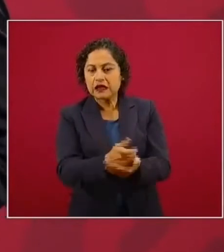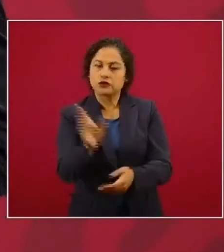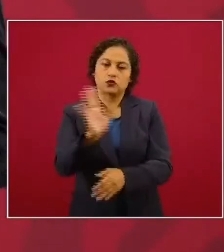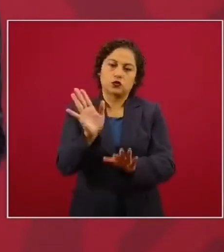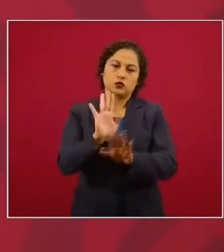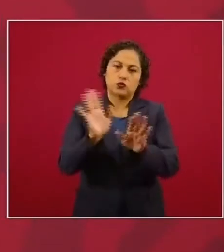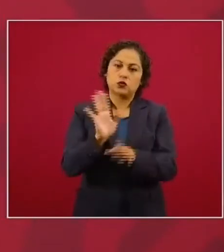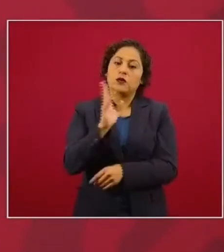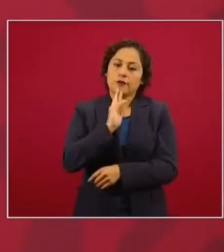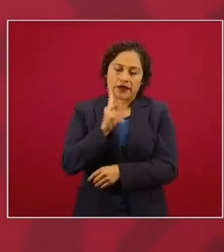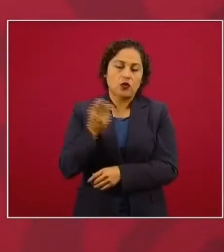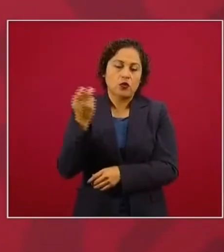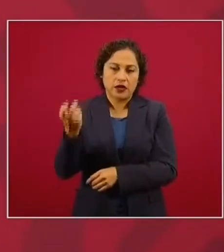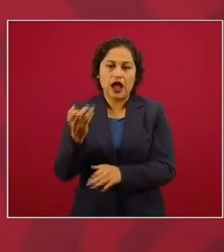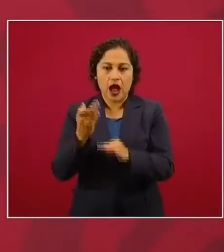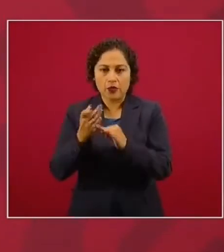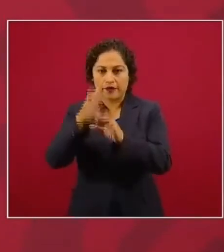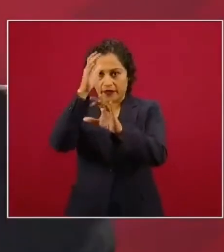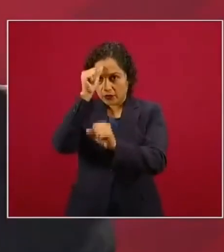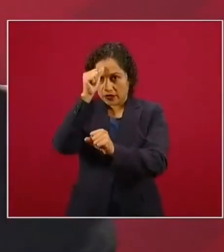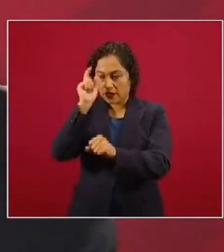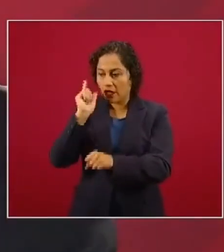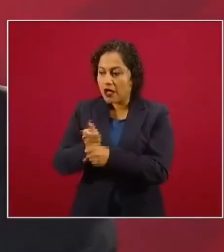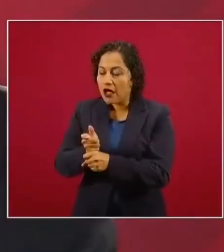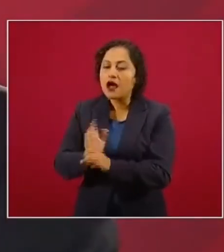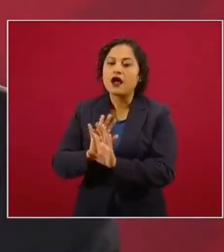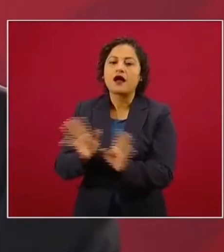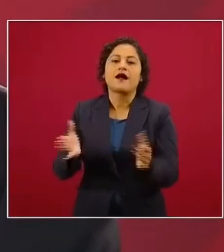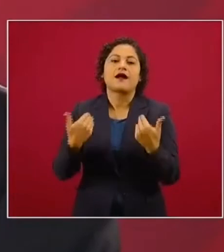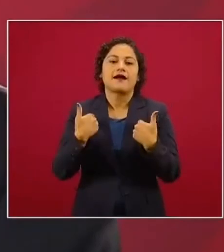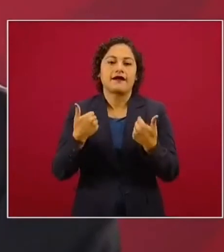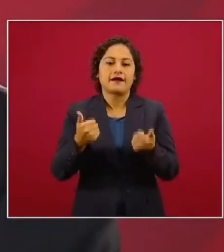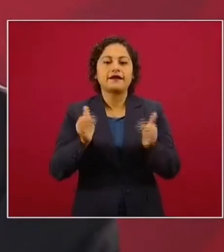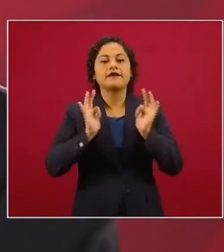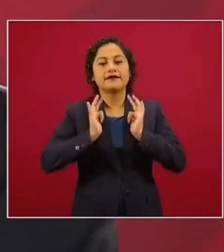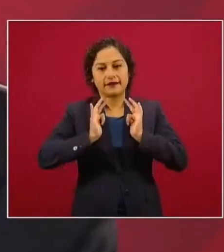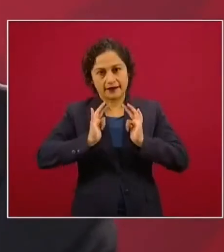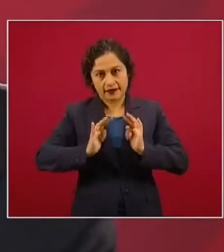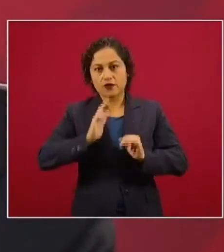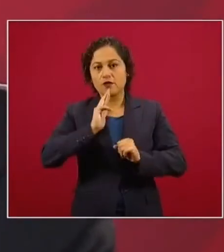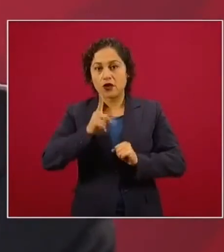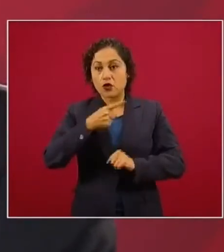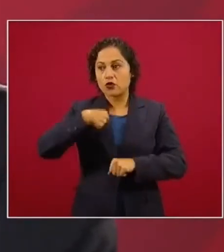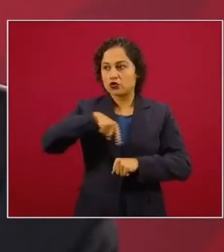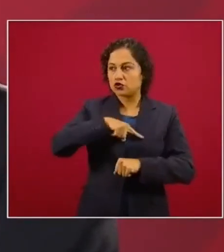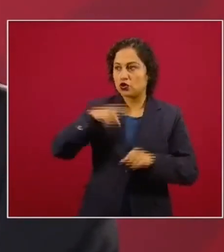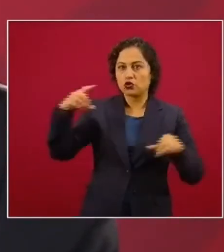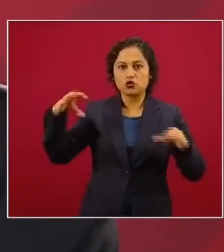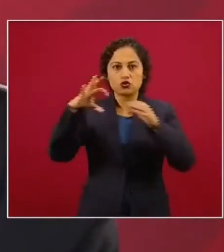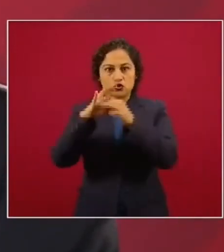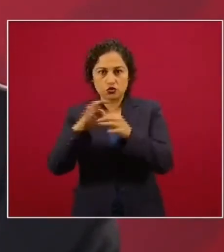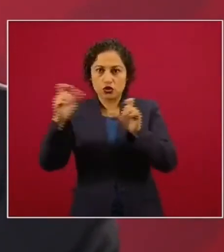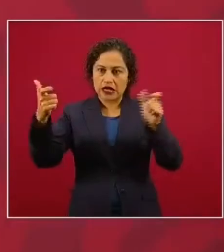da mucha tranquilidad en los mercados, en lo